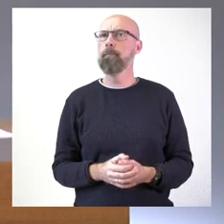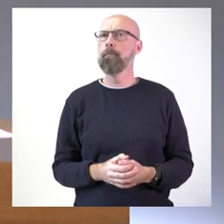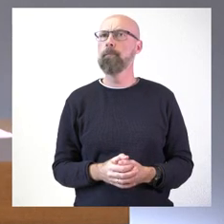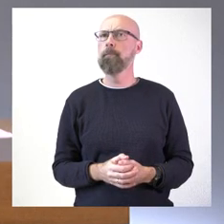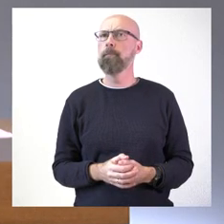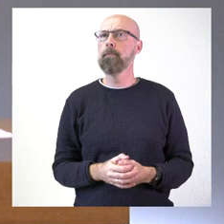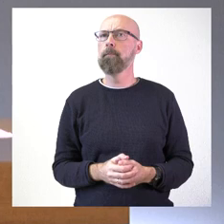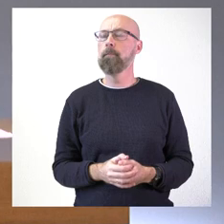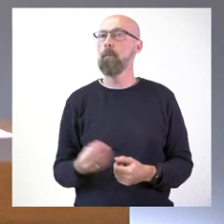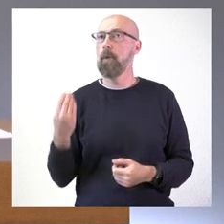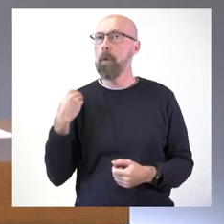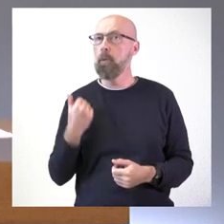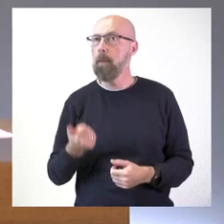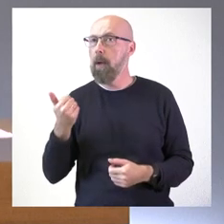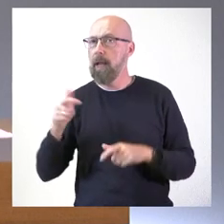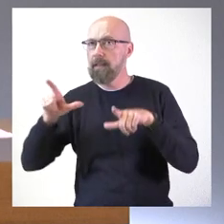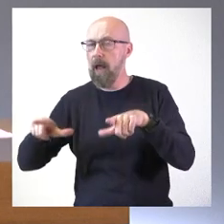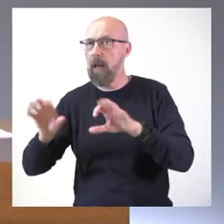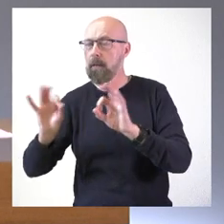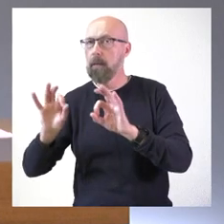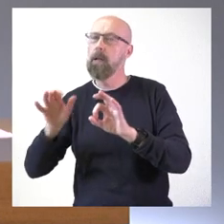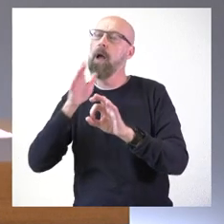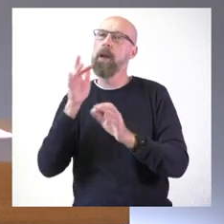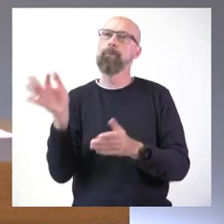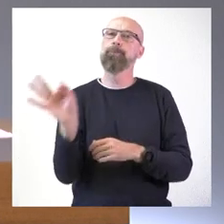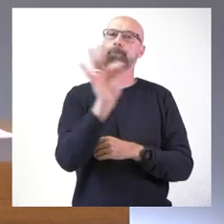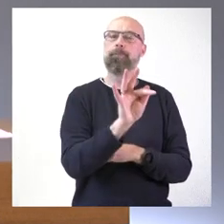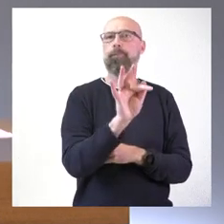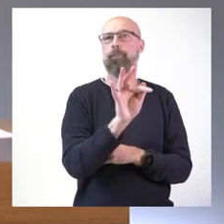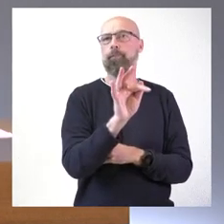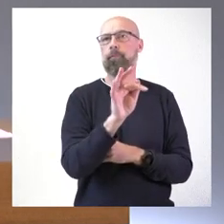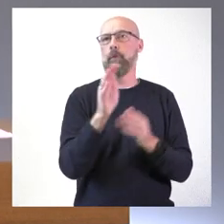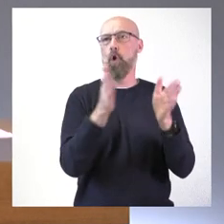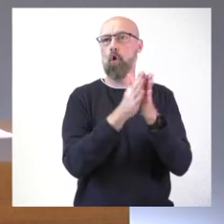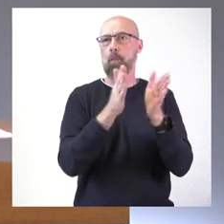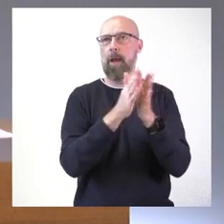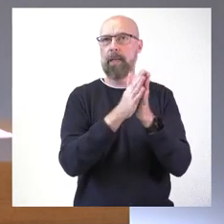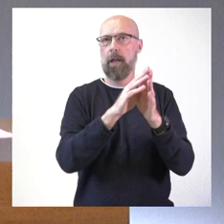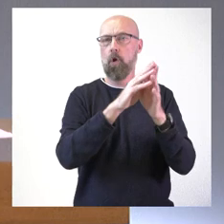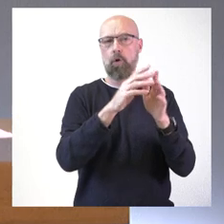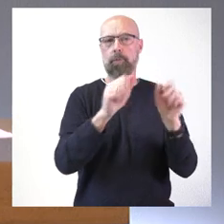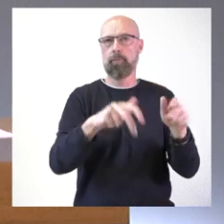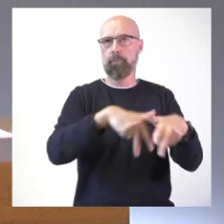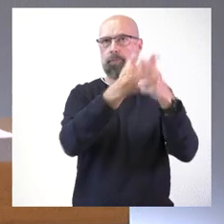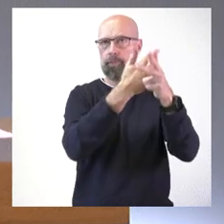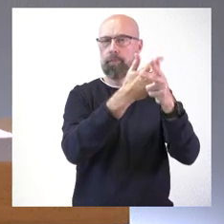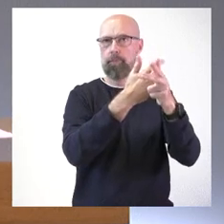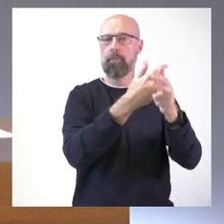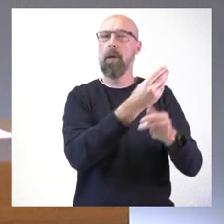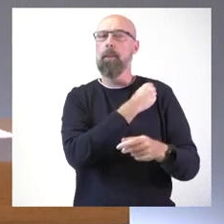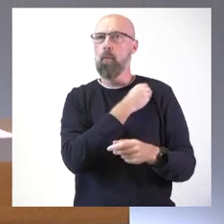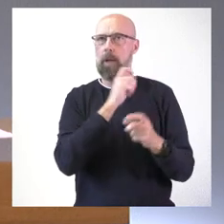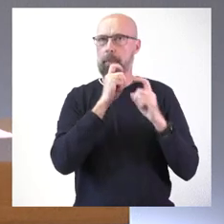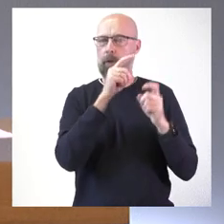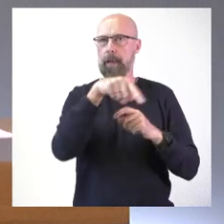Si no hay más preguntas en la sala, vamos a dar paso, como siempre, a los compañeros que nos siguen de forma telemática. Hoy